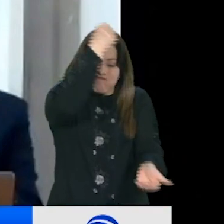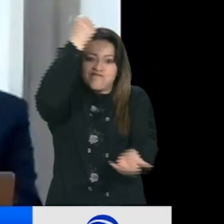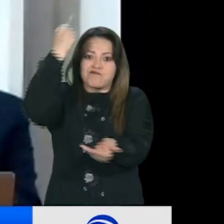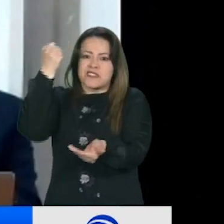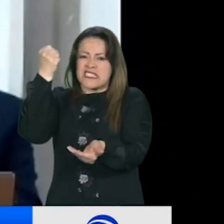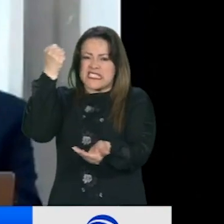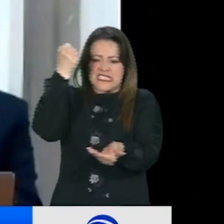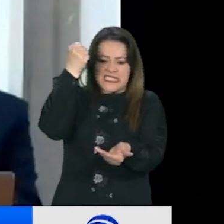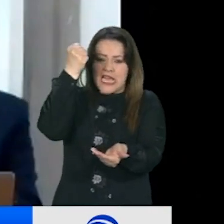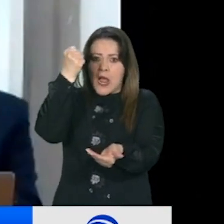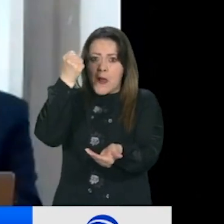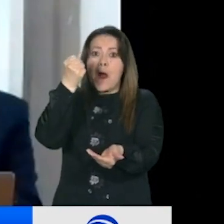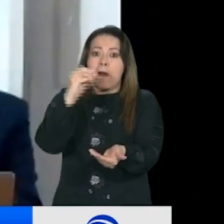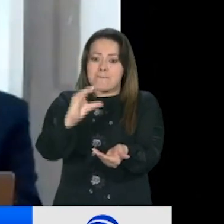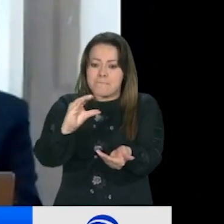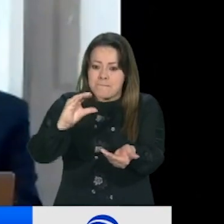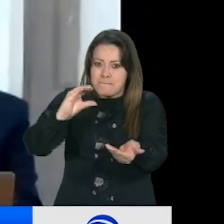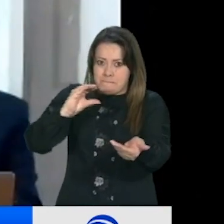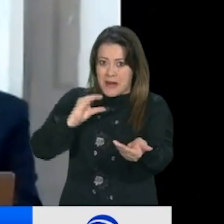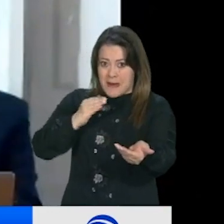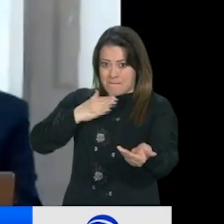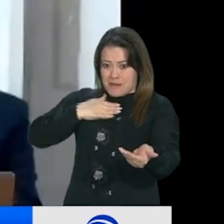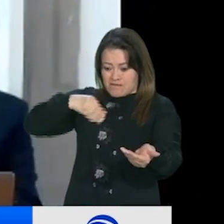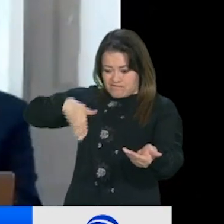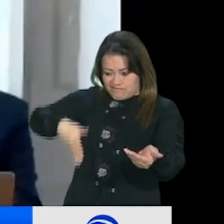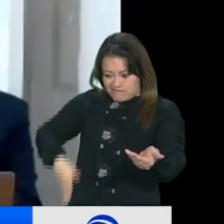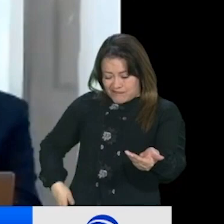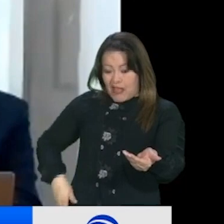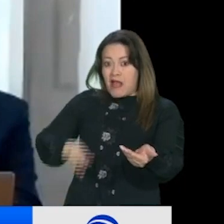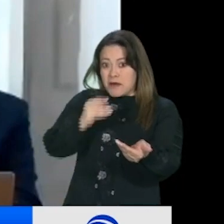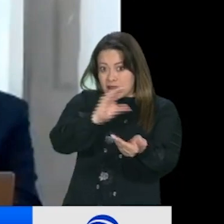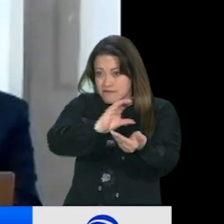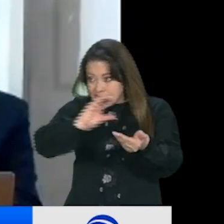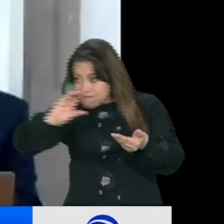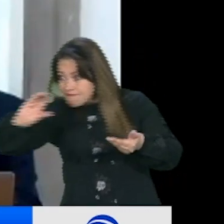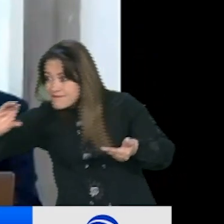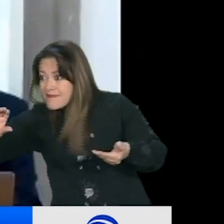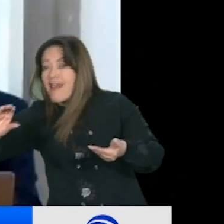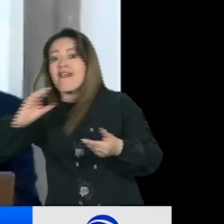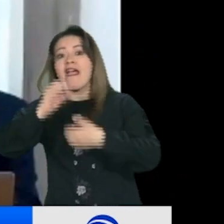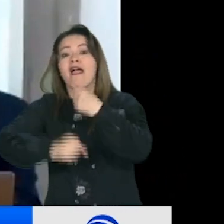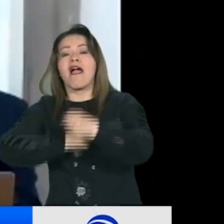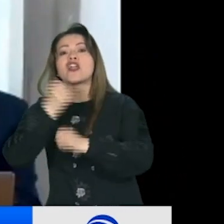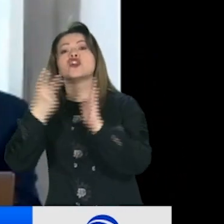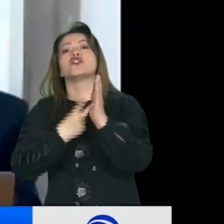en la campaña presidencial del año dos mil veintidós.